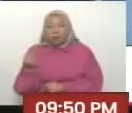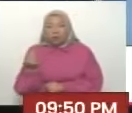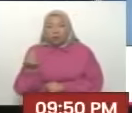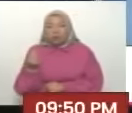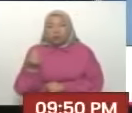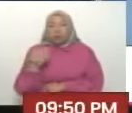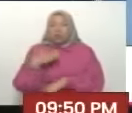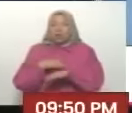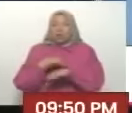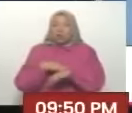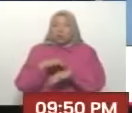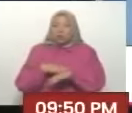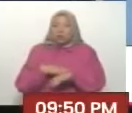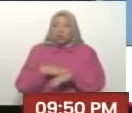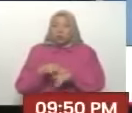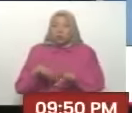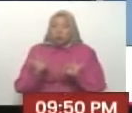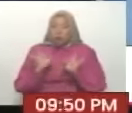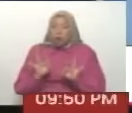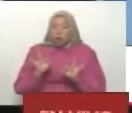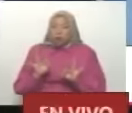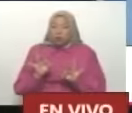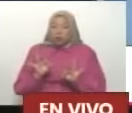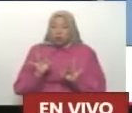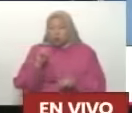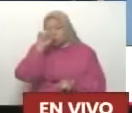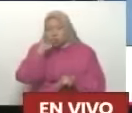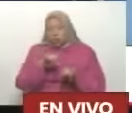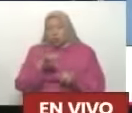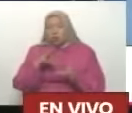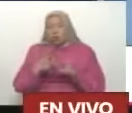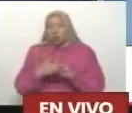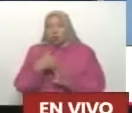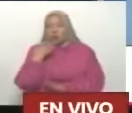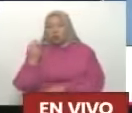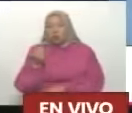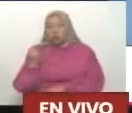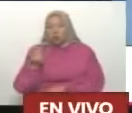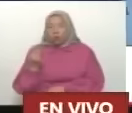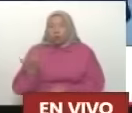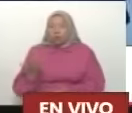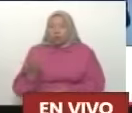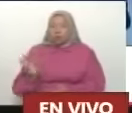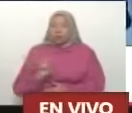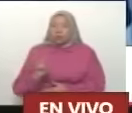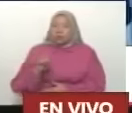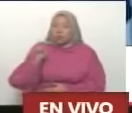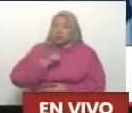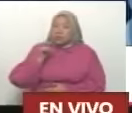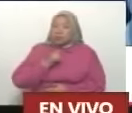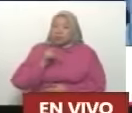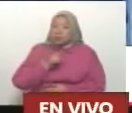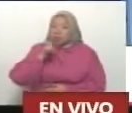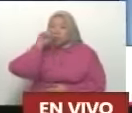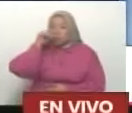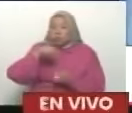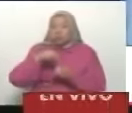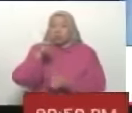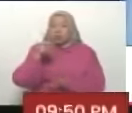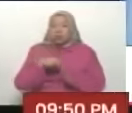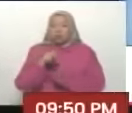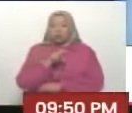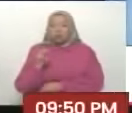está llamada a protagonizar los grandes cambios, las grandes transformaciones que Venezuela necesita rumbo al 2030,